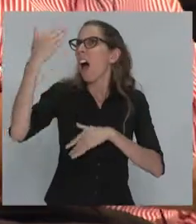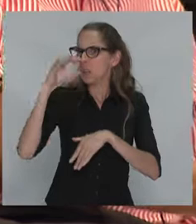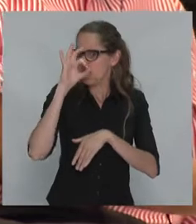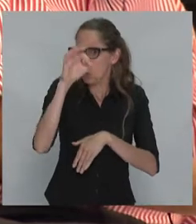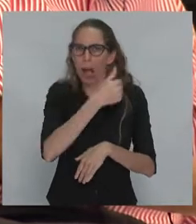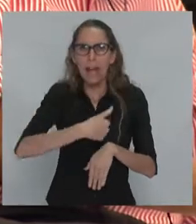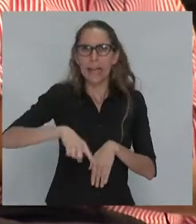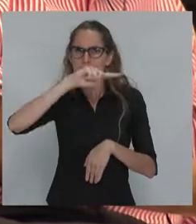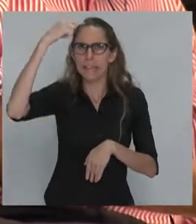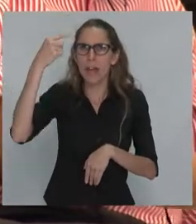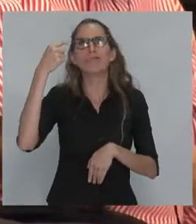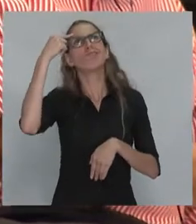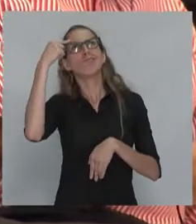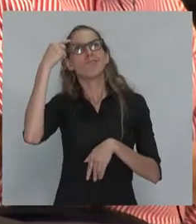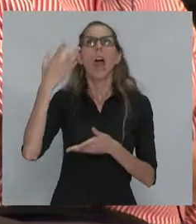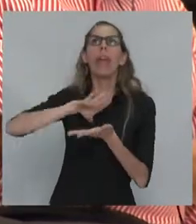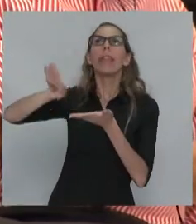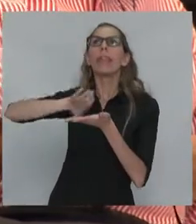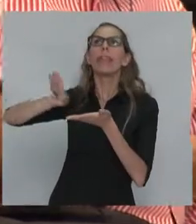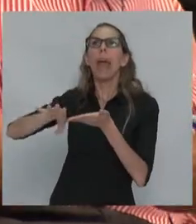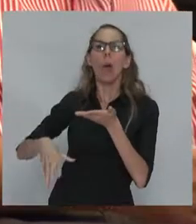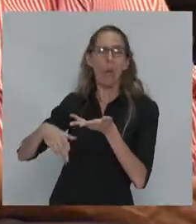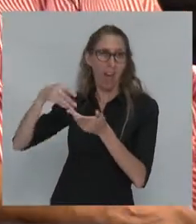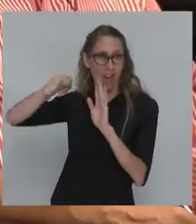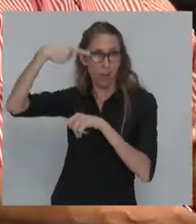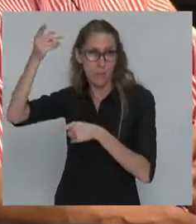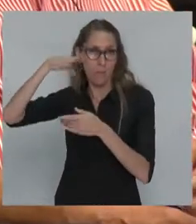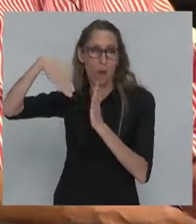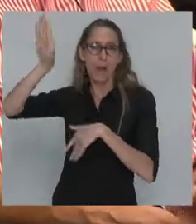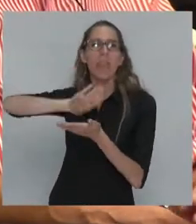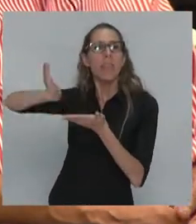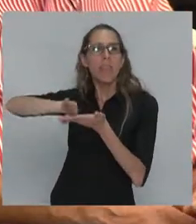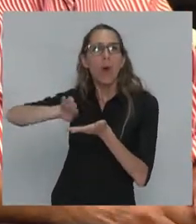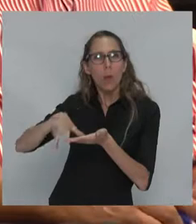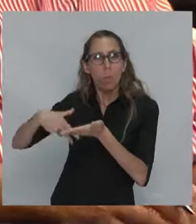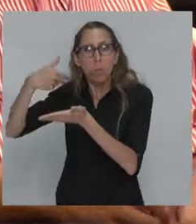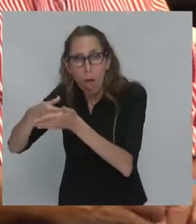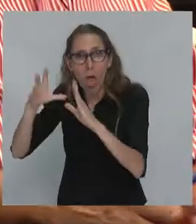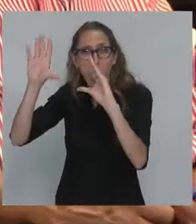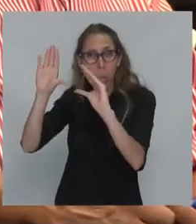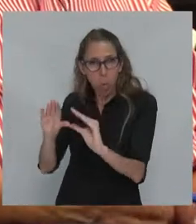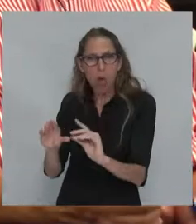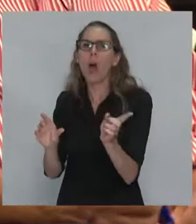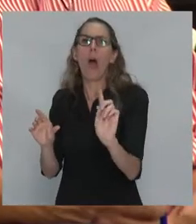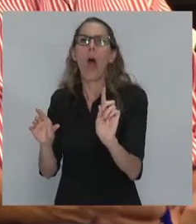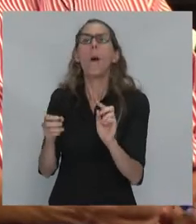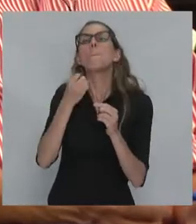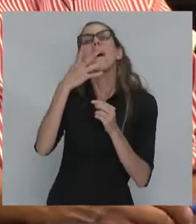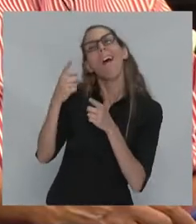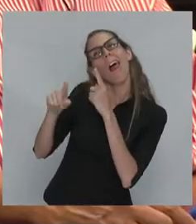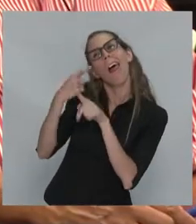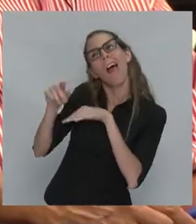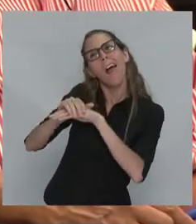ni siquiera la reducción de la deuda externa, sino al contrario, crear un buen ambiente con los inversionistas